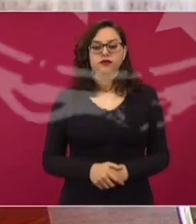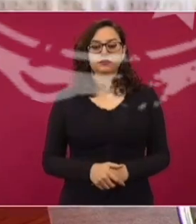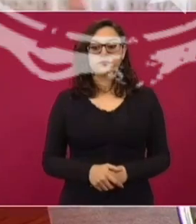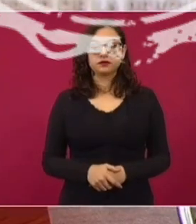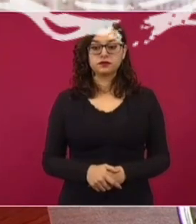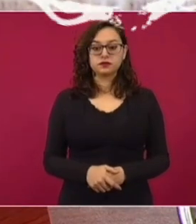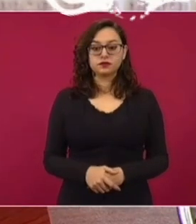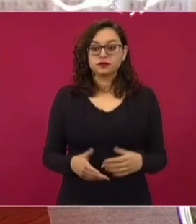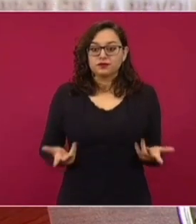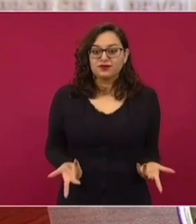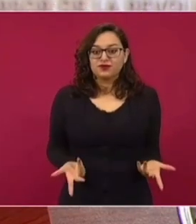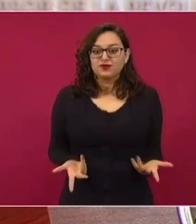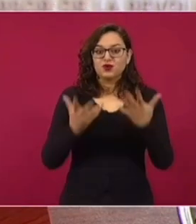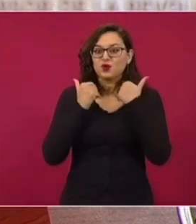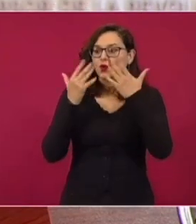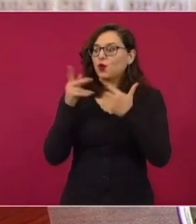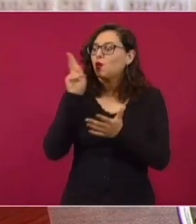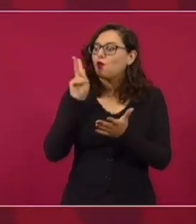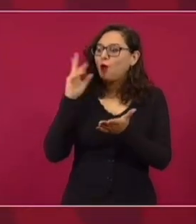No, no, no adelantarnos.